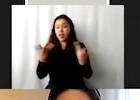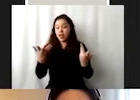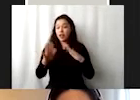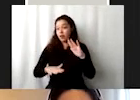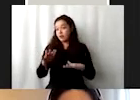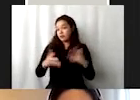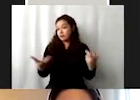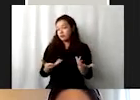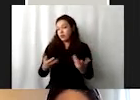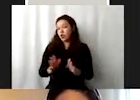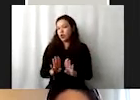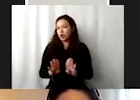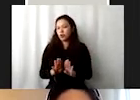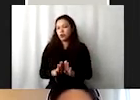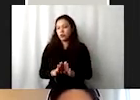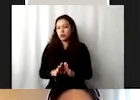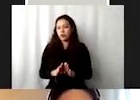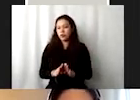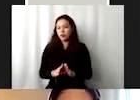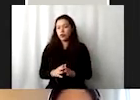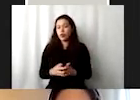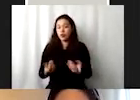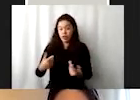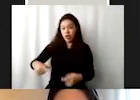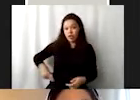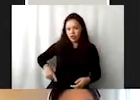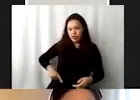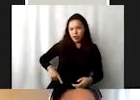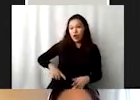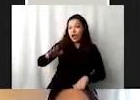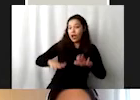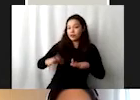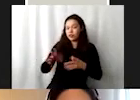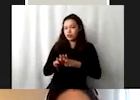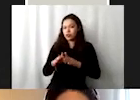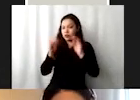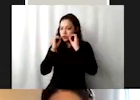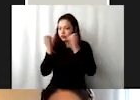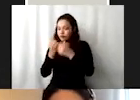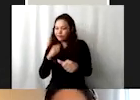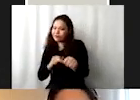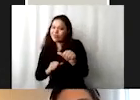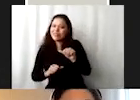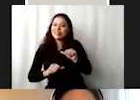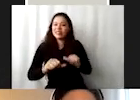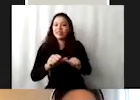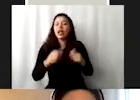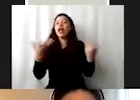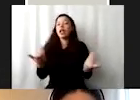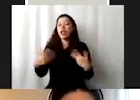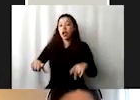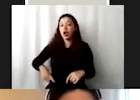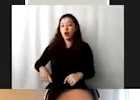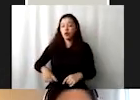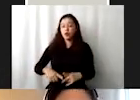veces hasta que sufre las funciones del Estado, o bien de cuestiones de desarrollo que el Estado no necesariamente está